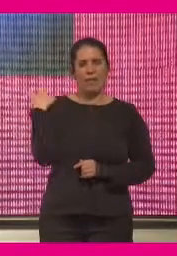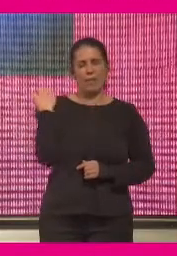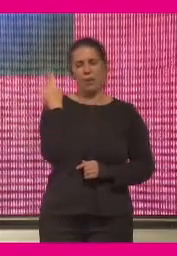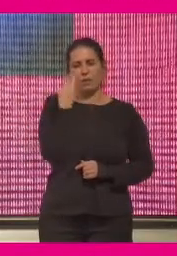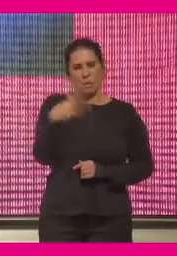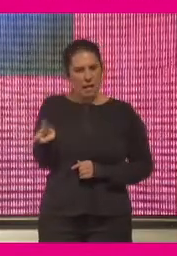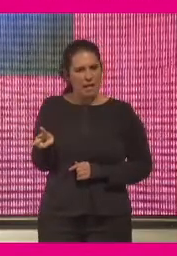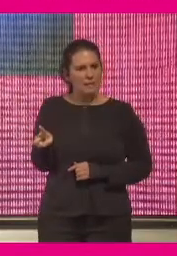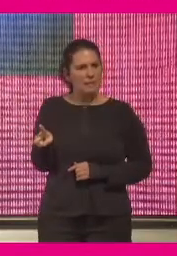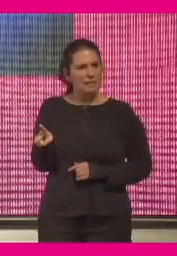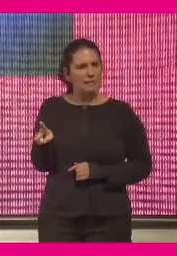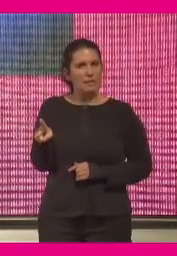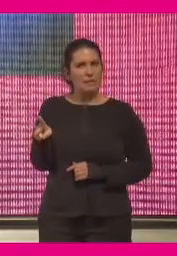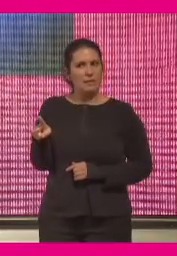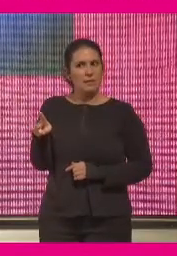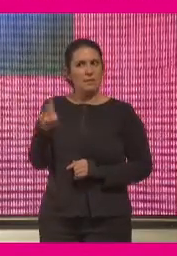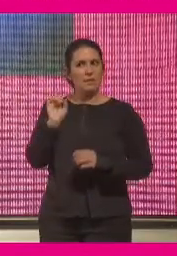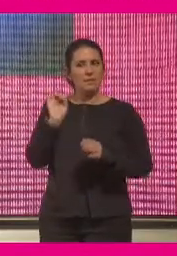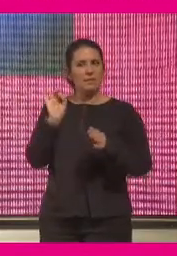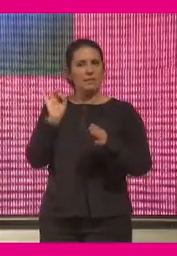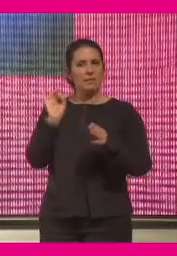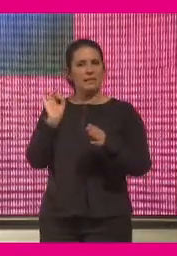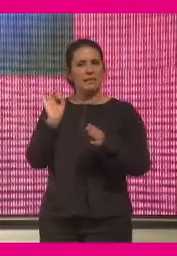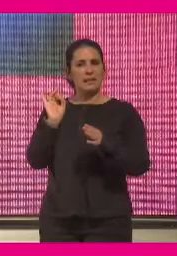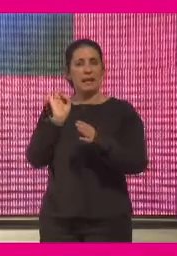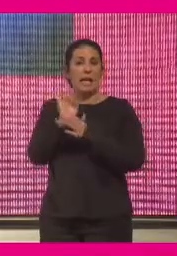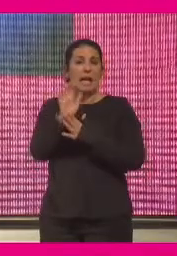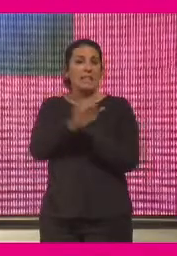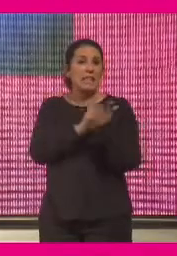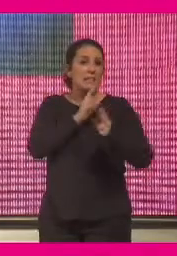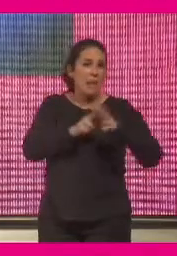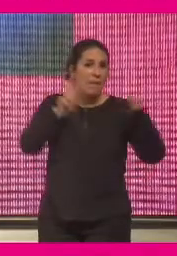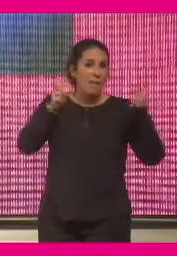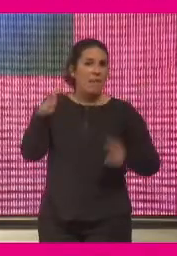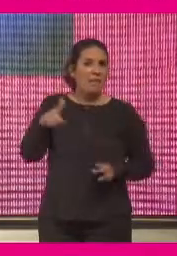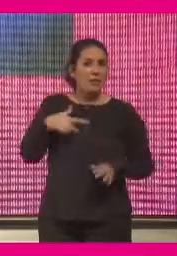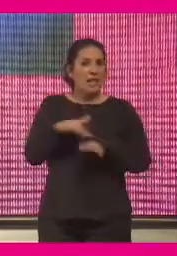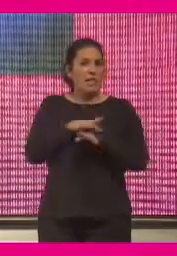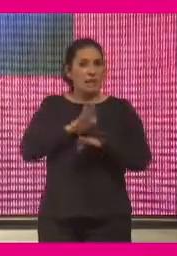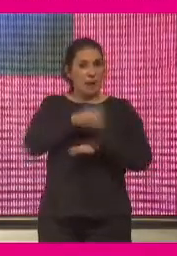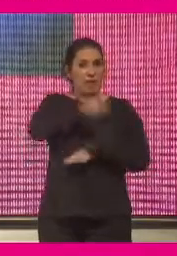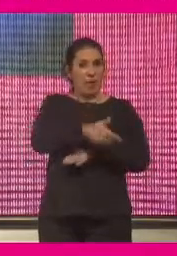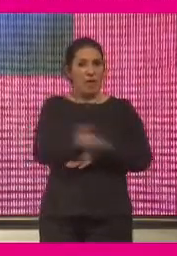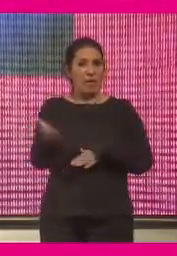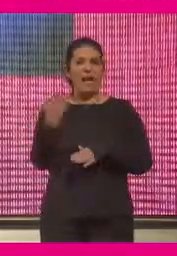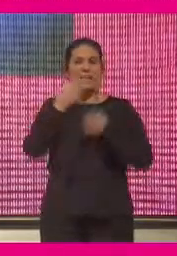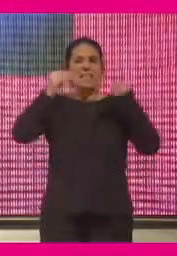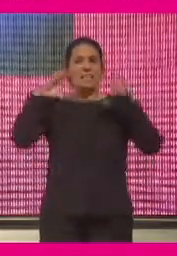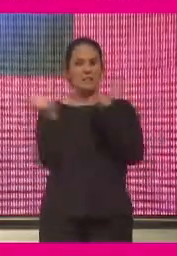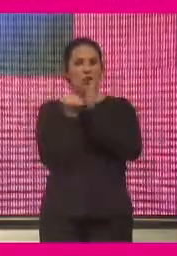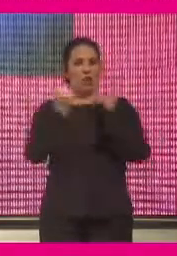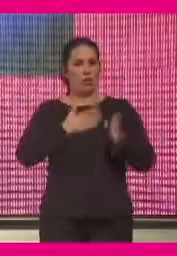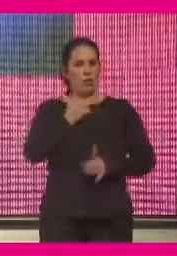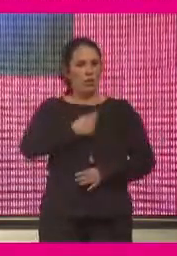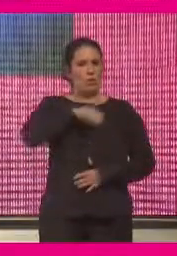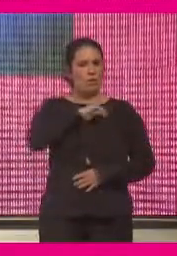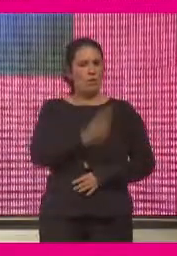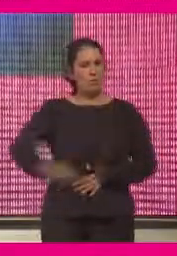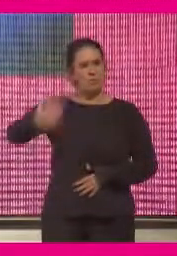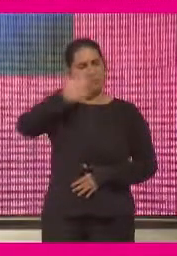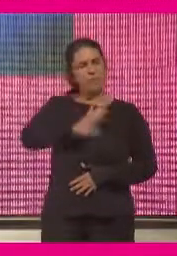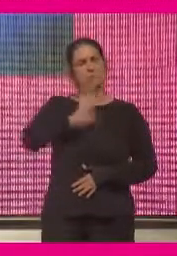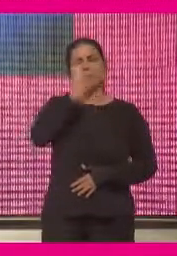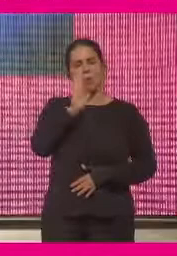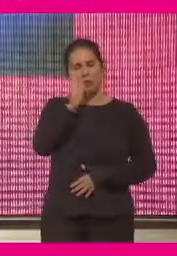presentamos la Carta de Derechos Digitales para la ciudadanía, que es un hito histórico para nuestro país porque estamos poniendo